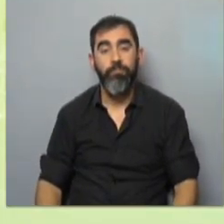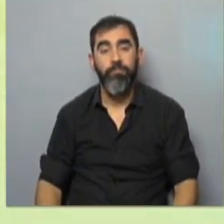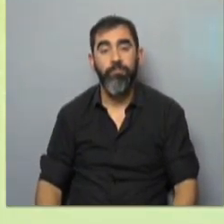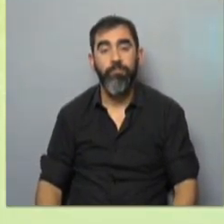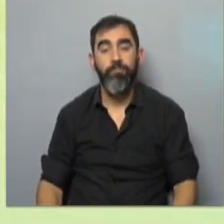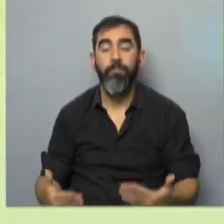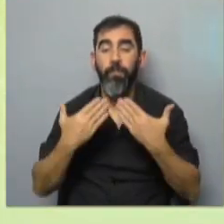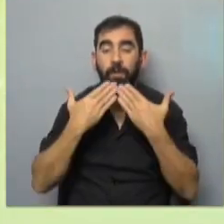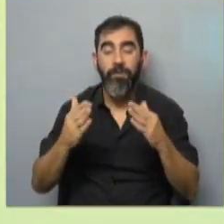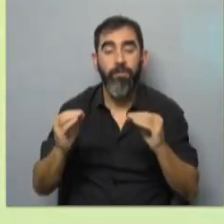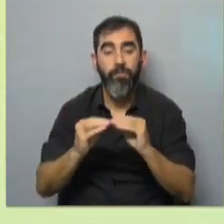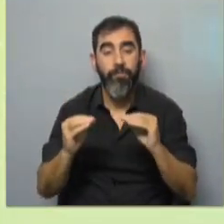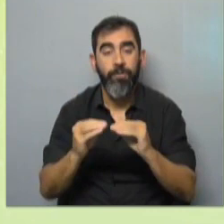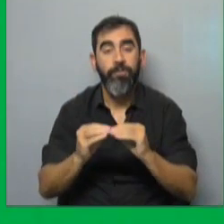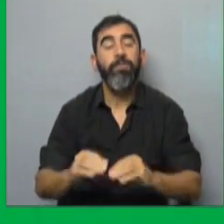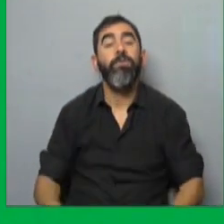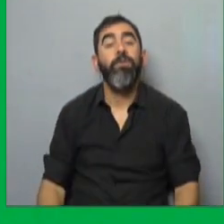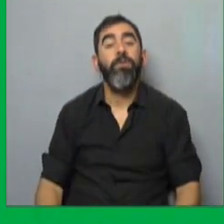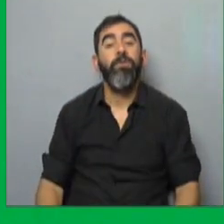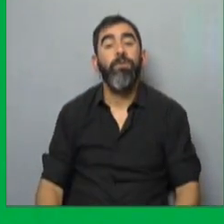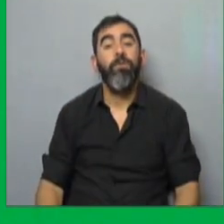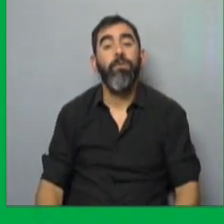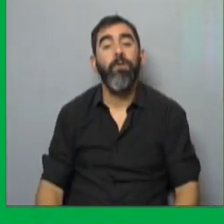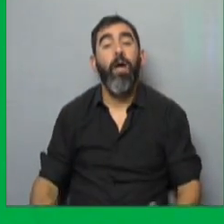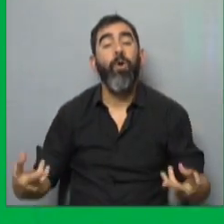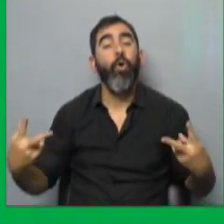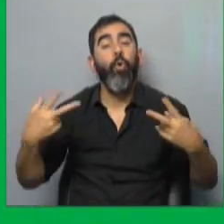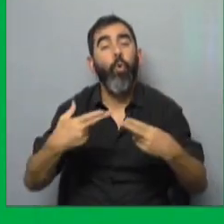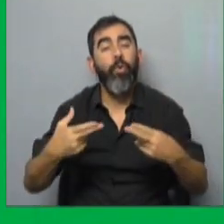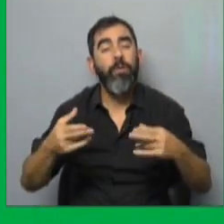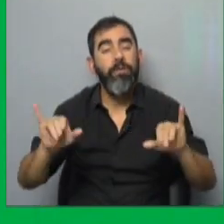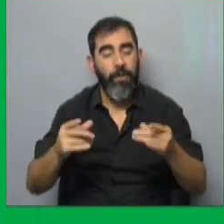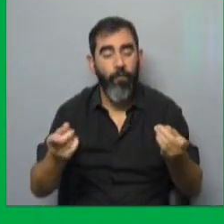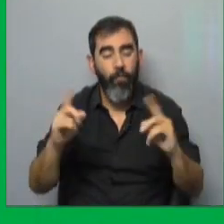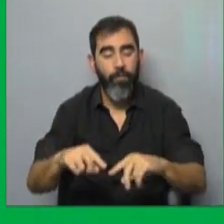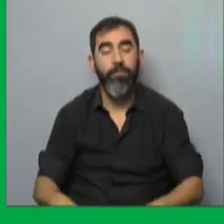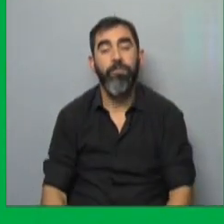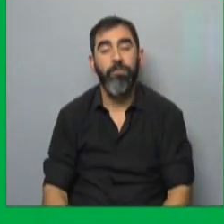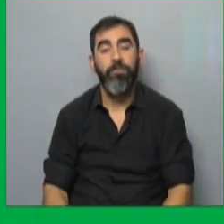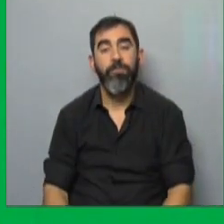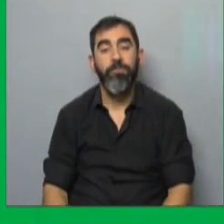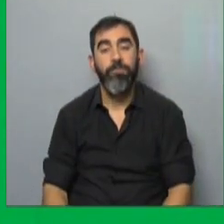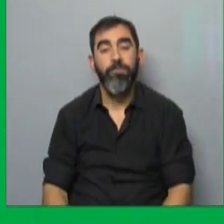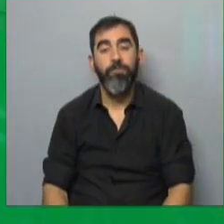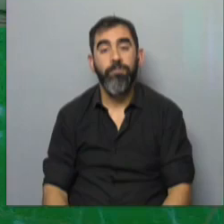Muy bien, Diego, muchas gracias. Nosotros ahora vamos a hacer una pausa muy breve, como siempre, volvemos enseguida.